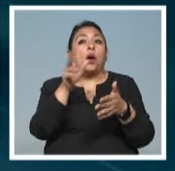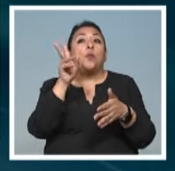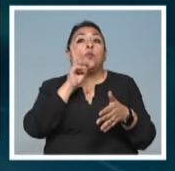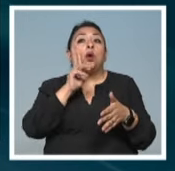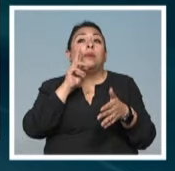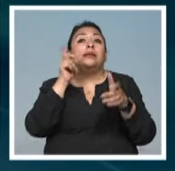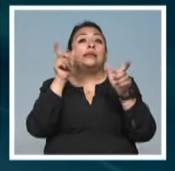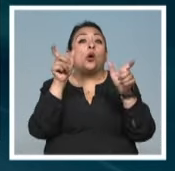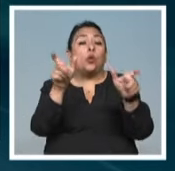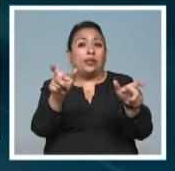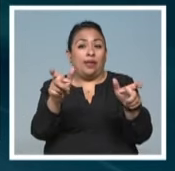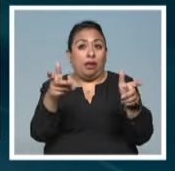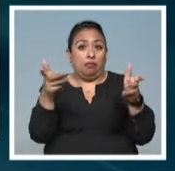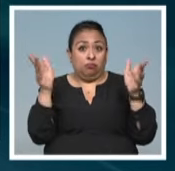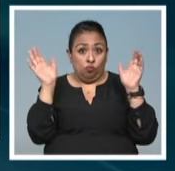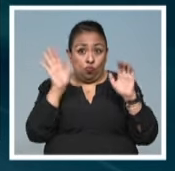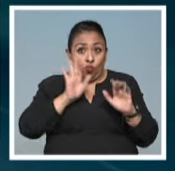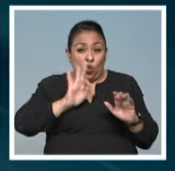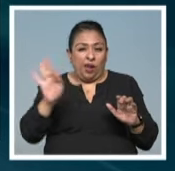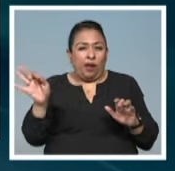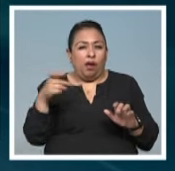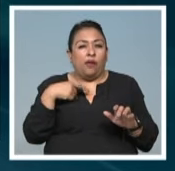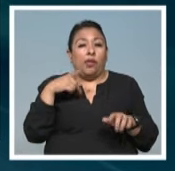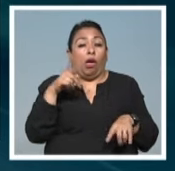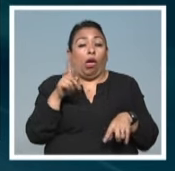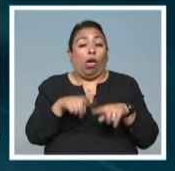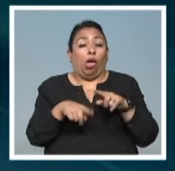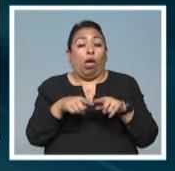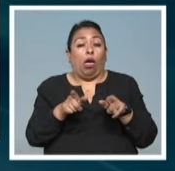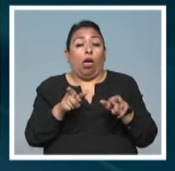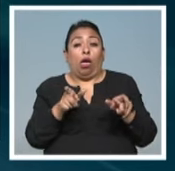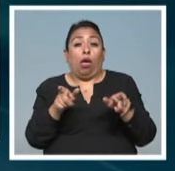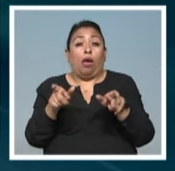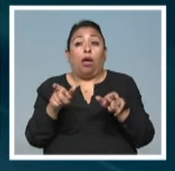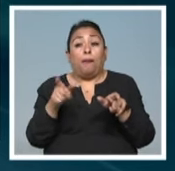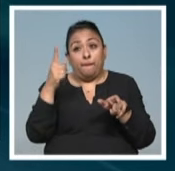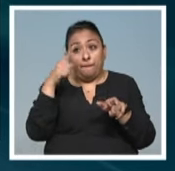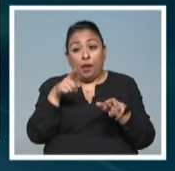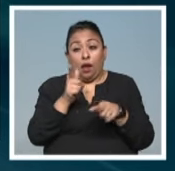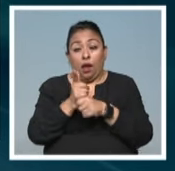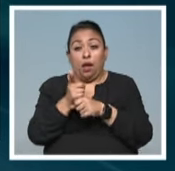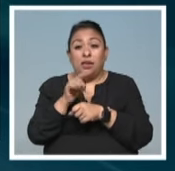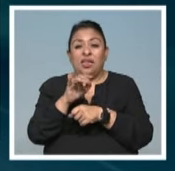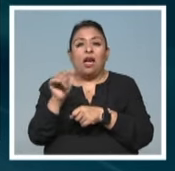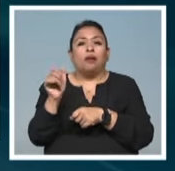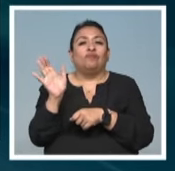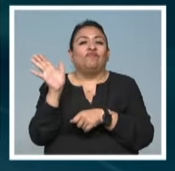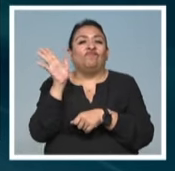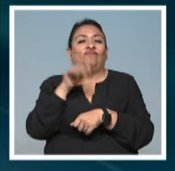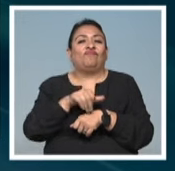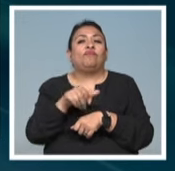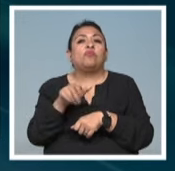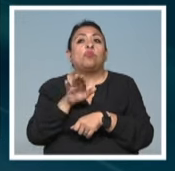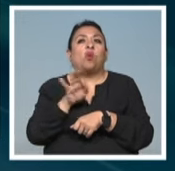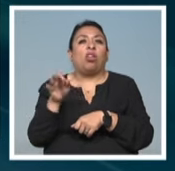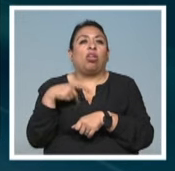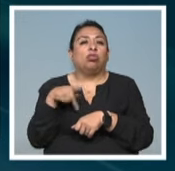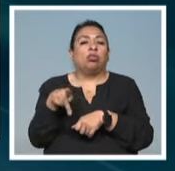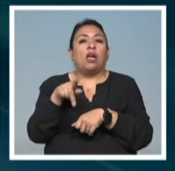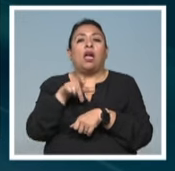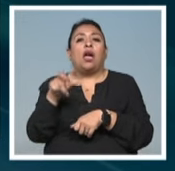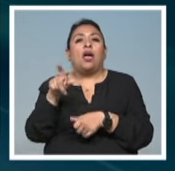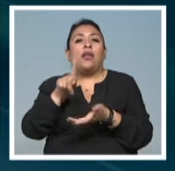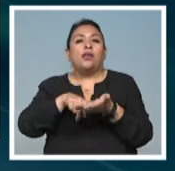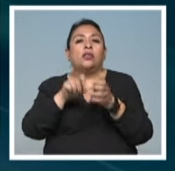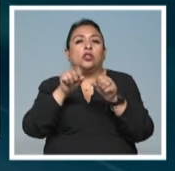pruebas de seguridad, pues es capaz de burlar las pruebas diseñadas para detectar la IA, logrando pasar inadvertida ante los